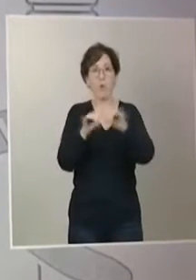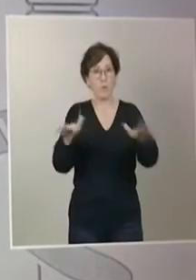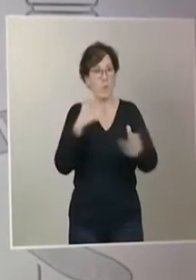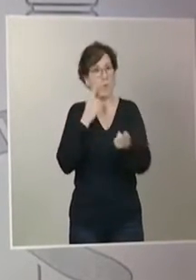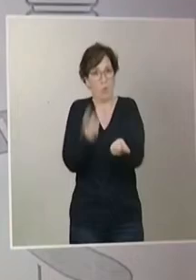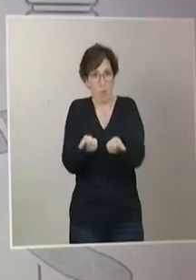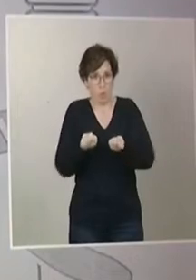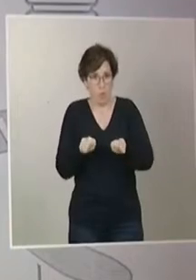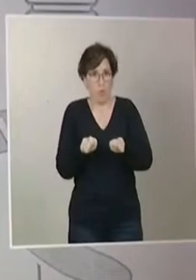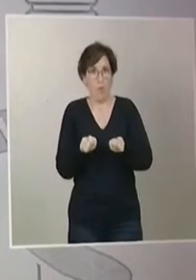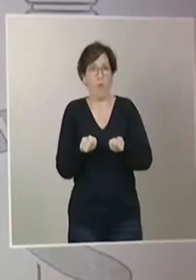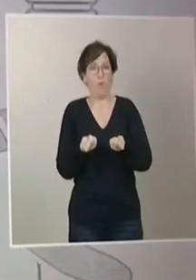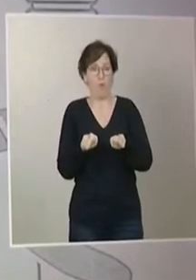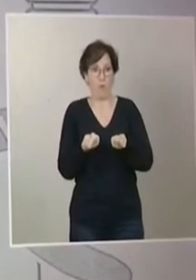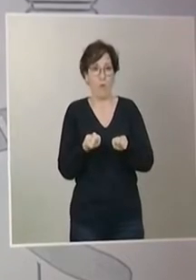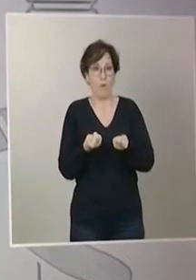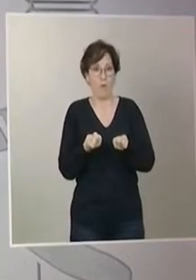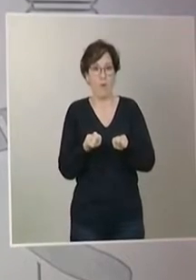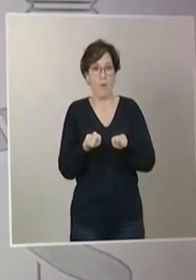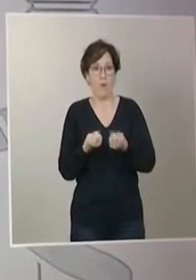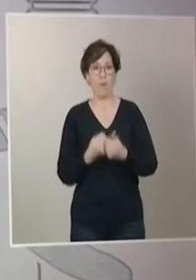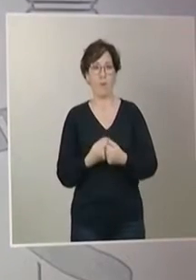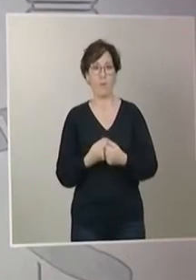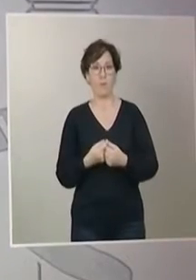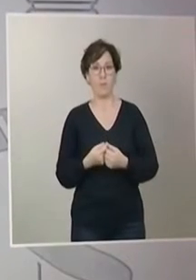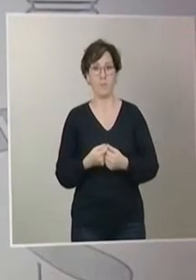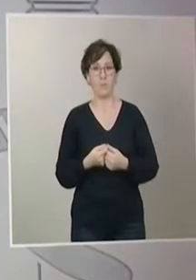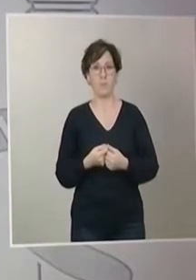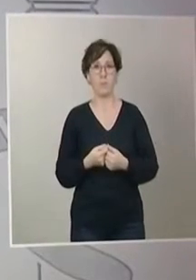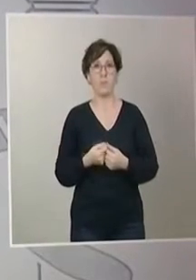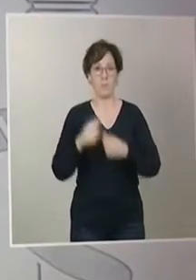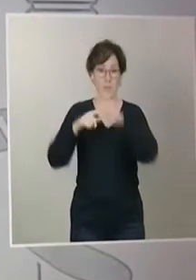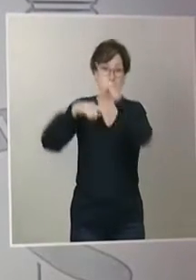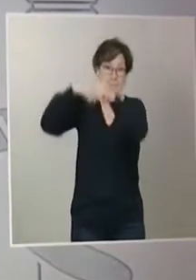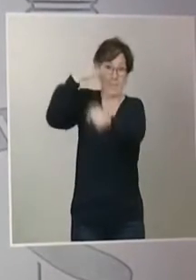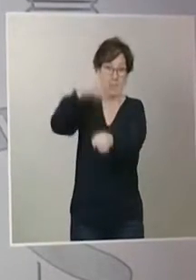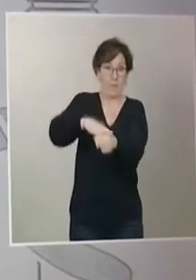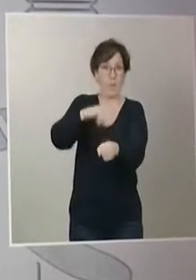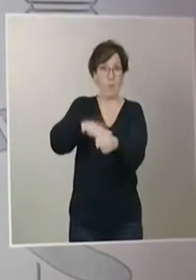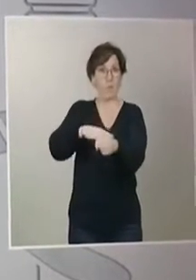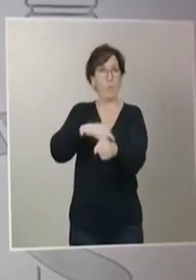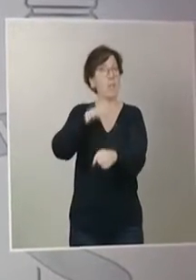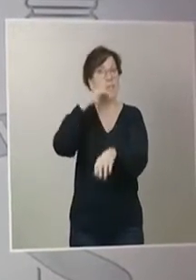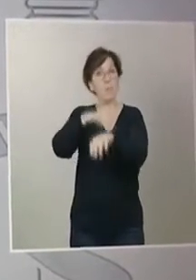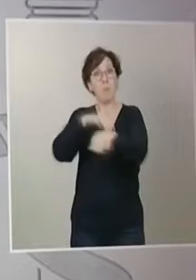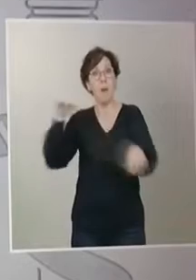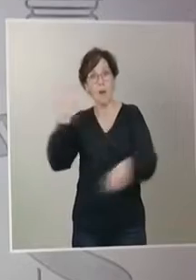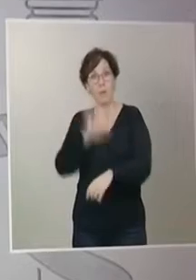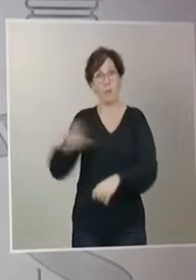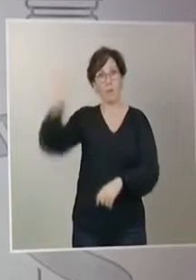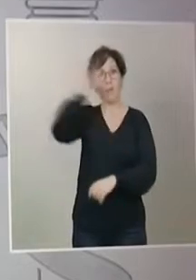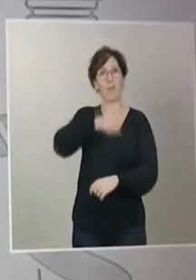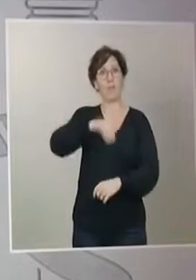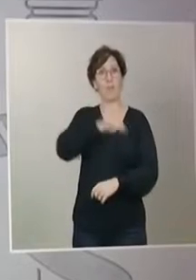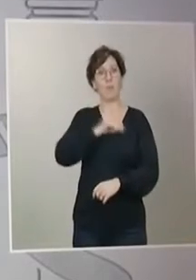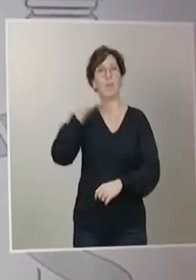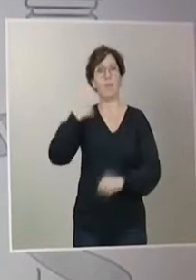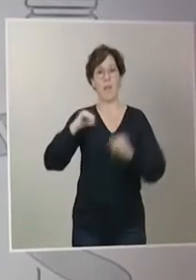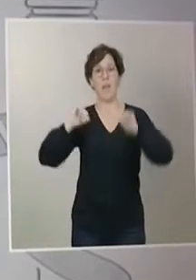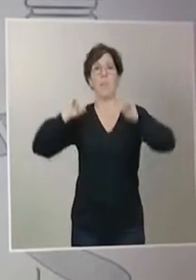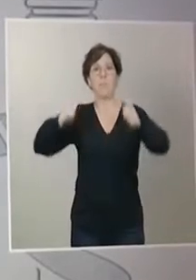Aprobado, aquí firmo la carta para el doctor Juan José Mendoza, presidente de la sala constitucional.